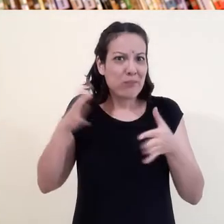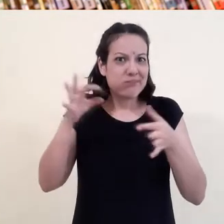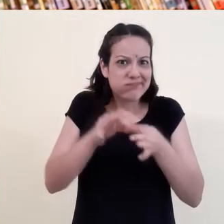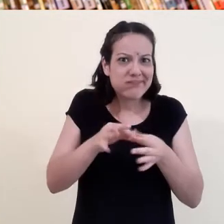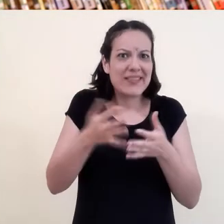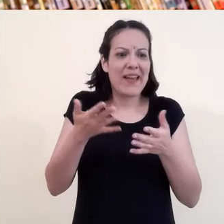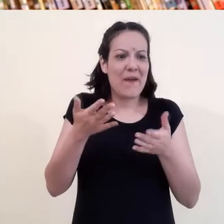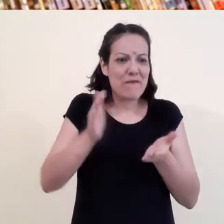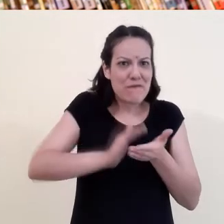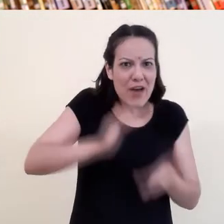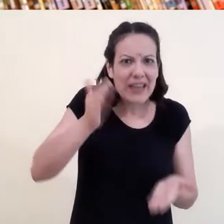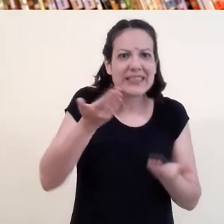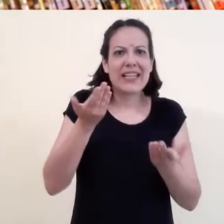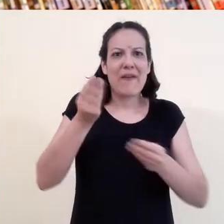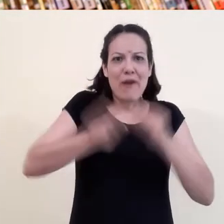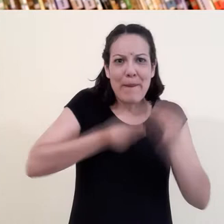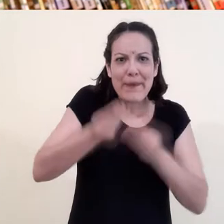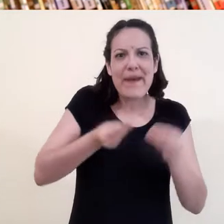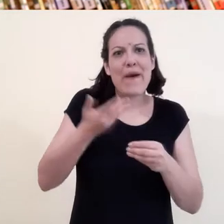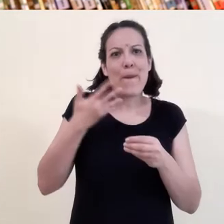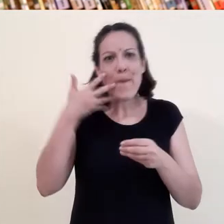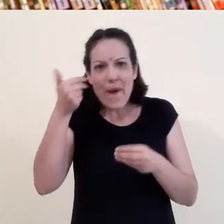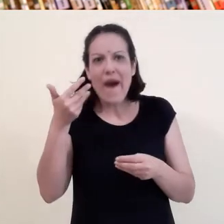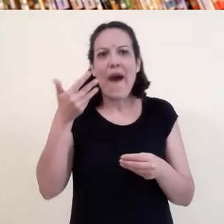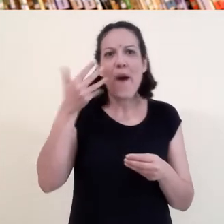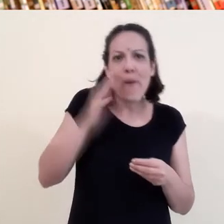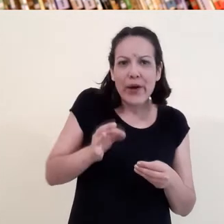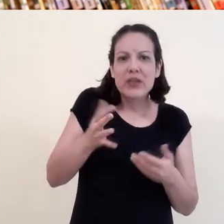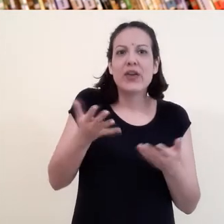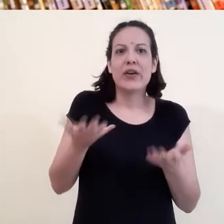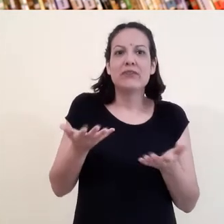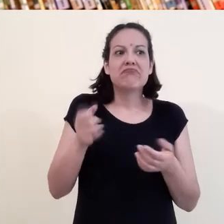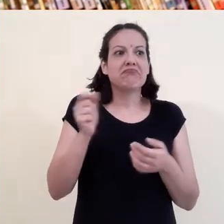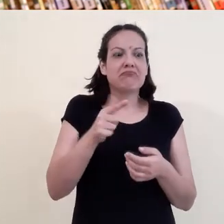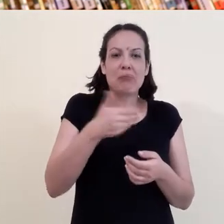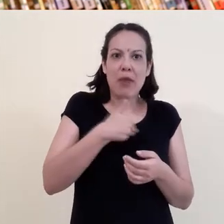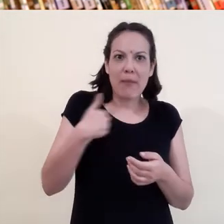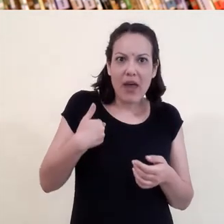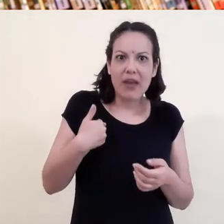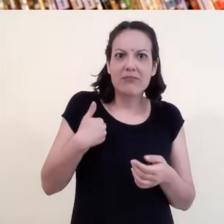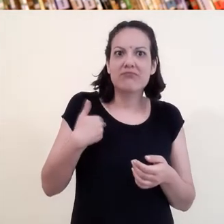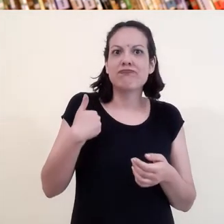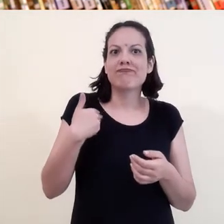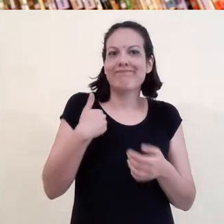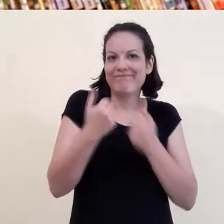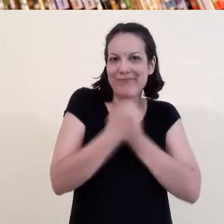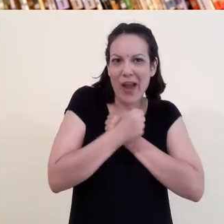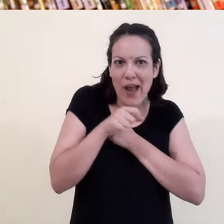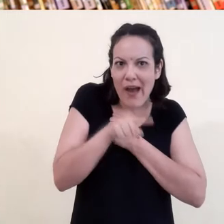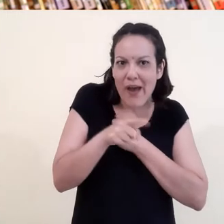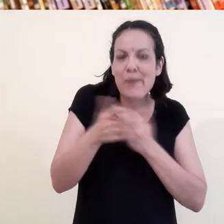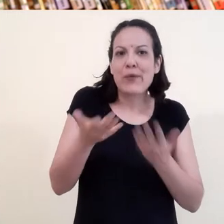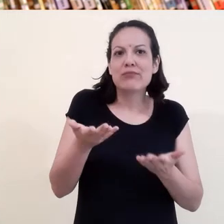familia, con mis abuelos, mis abuelas, queridas, presentes, con mi vieja, que la adoro.